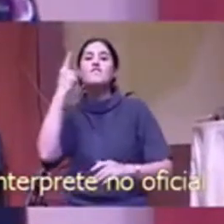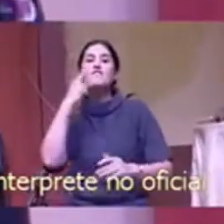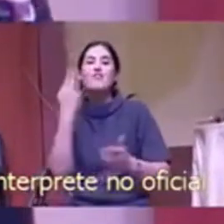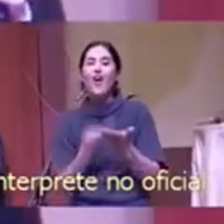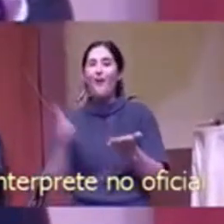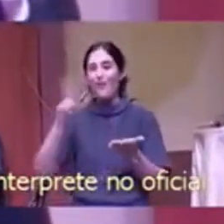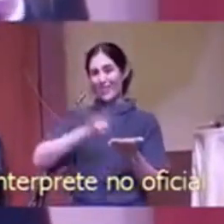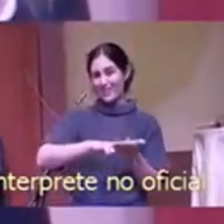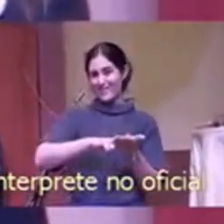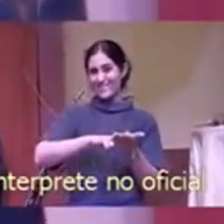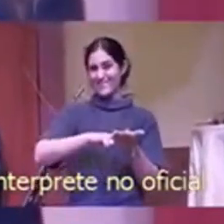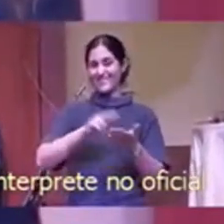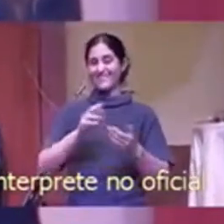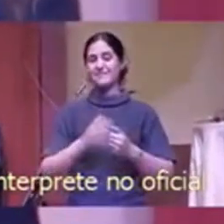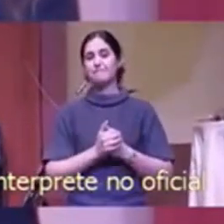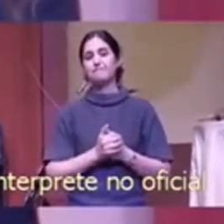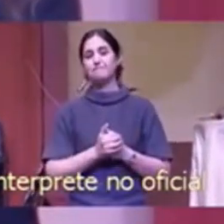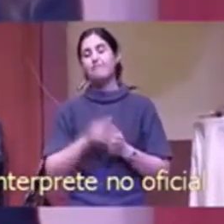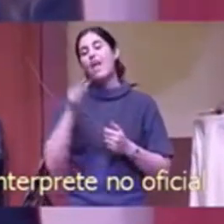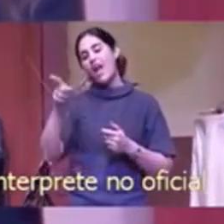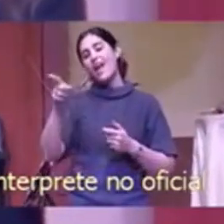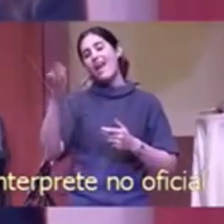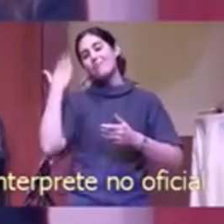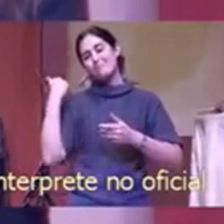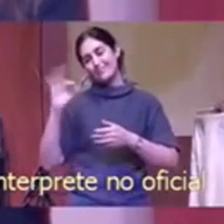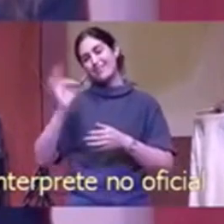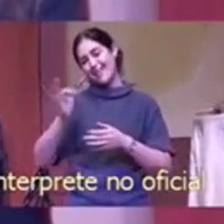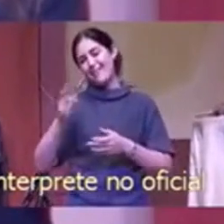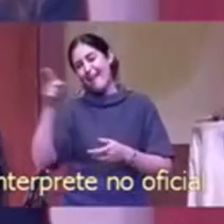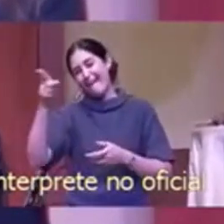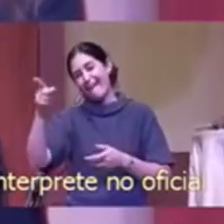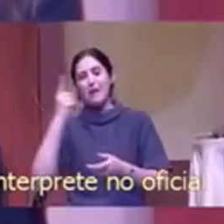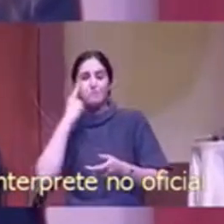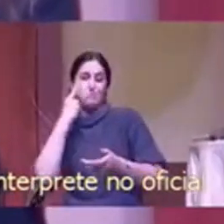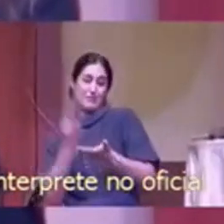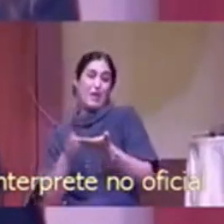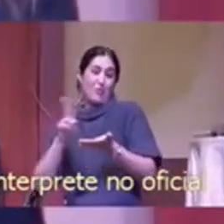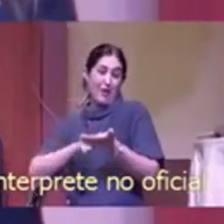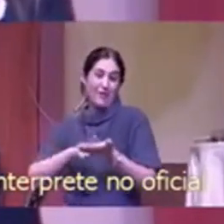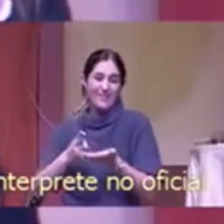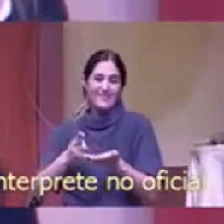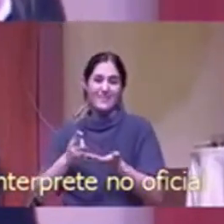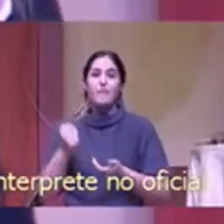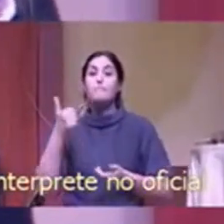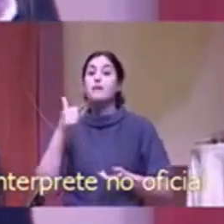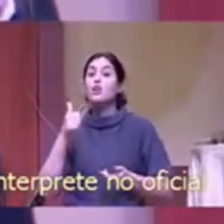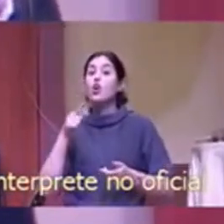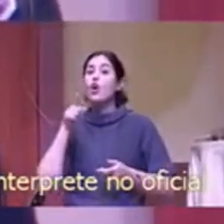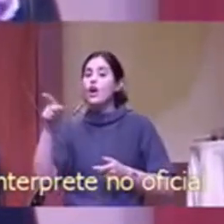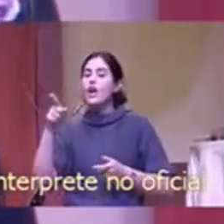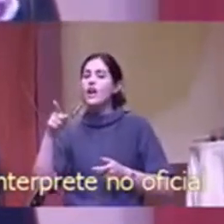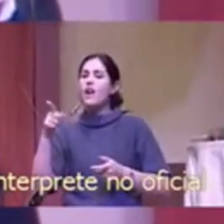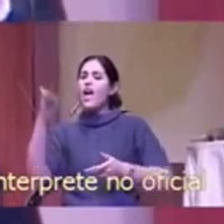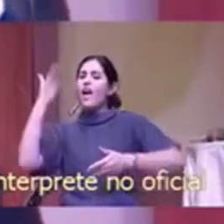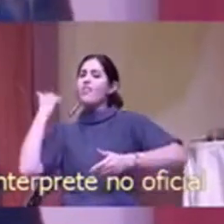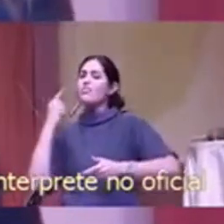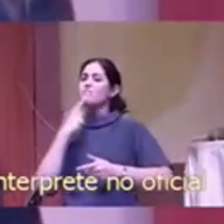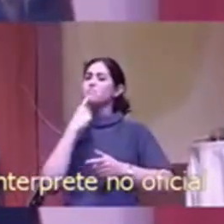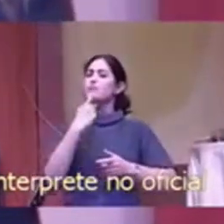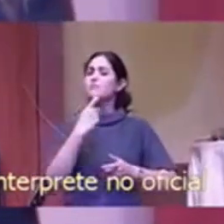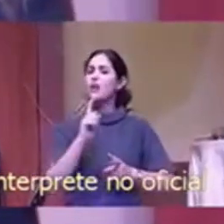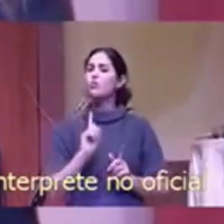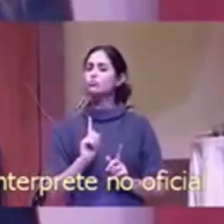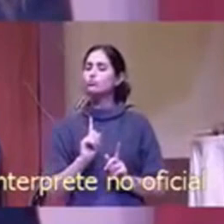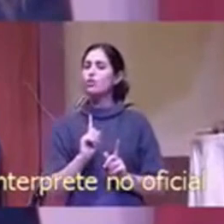él sabía que iba a resucitar aún así hizo la pregunta sincera